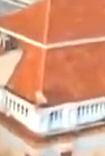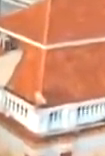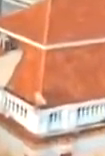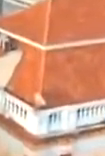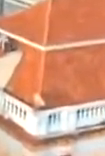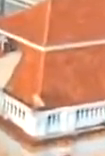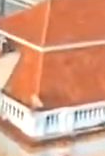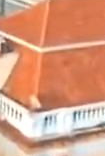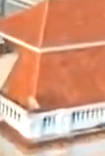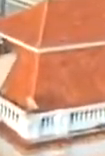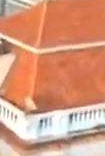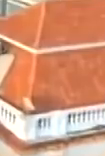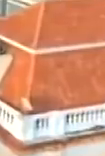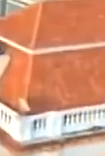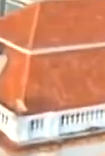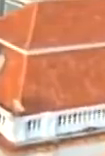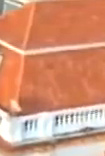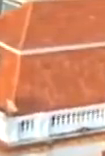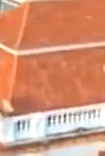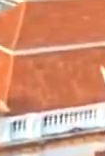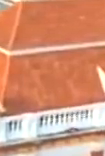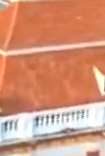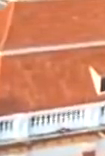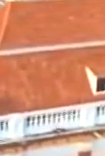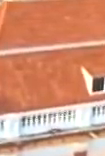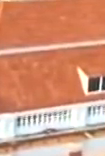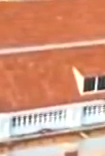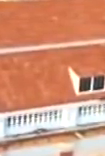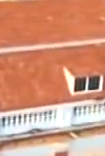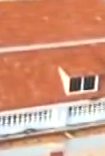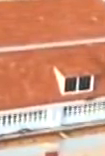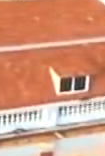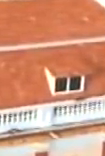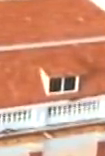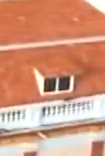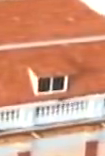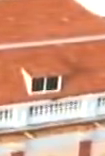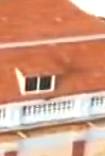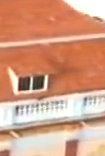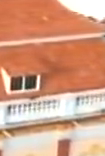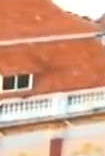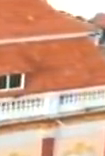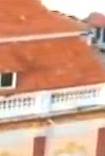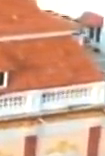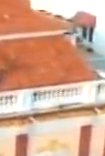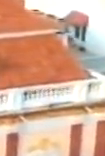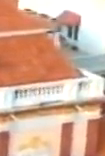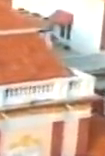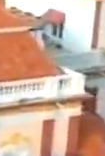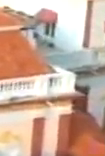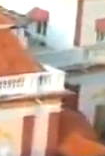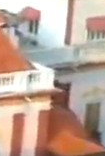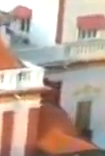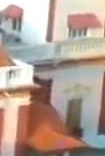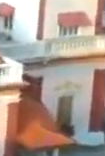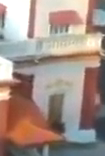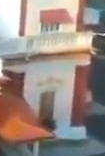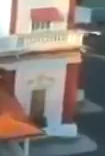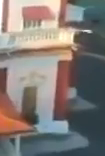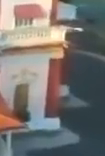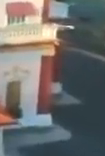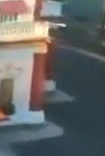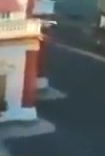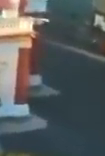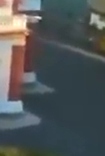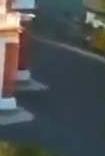legislativos y consejos municipales. En las imágenes se reafirma lo que será entonces este acto. Este